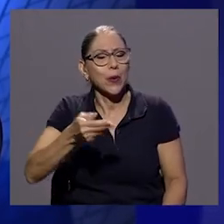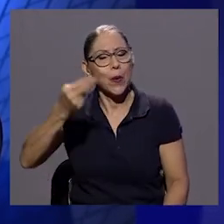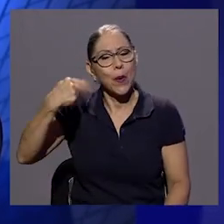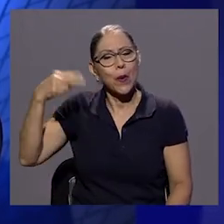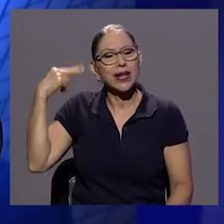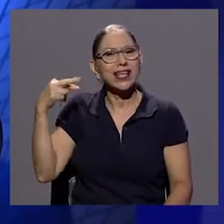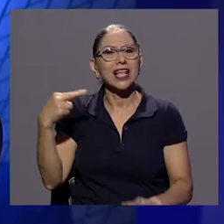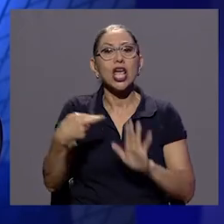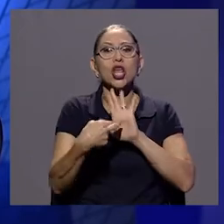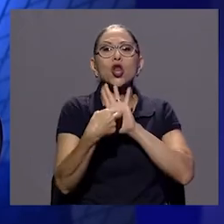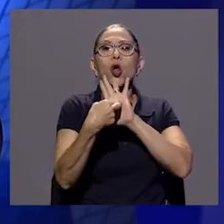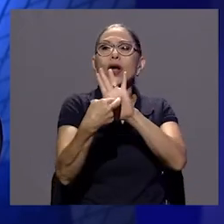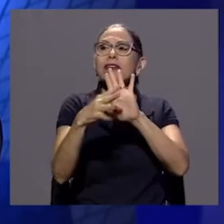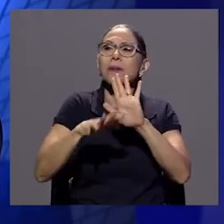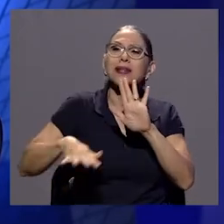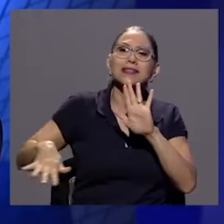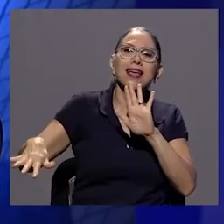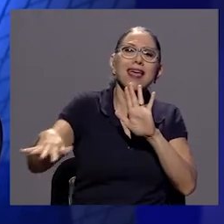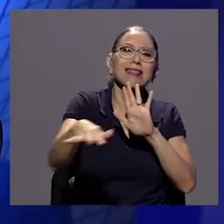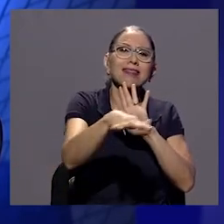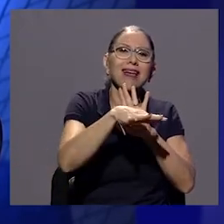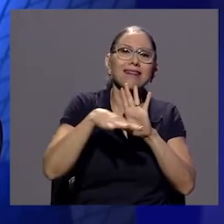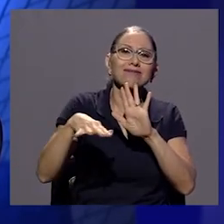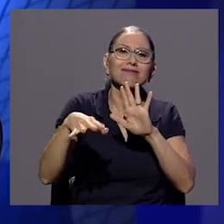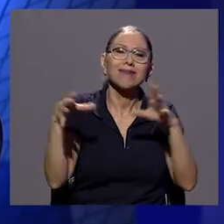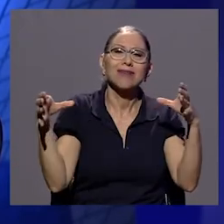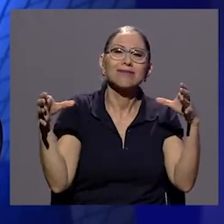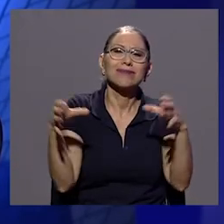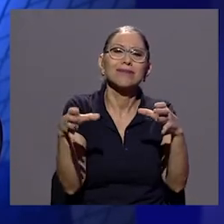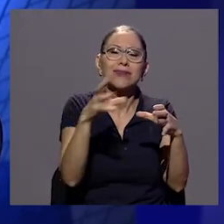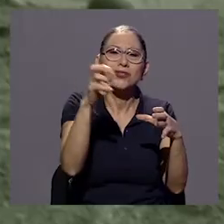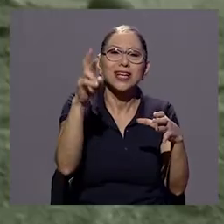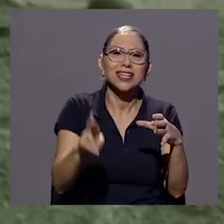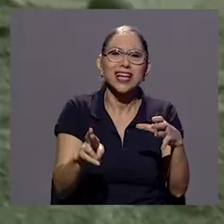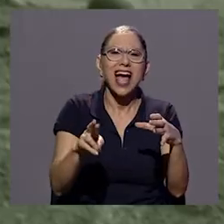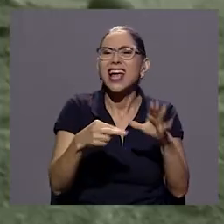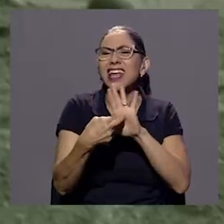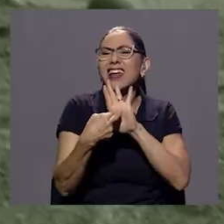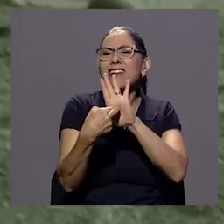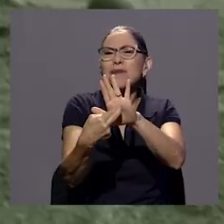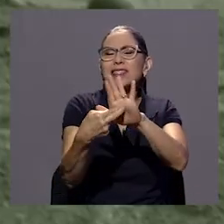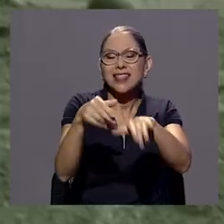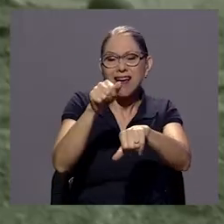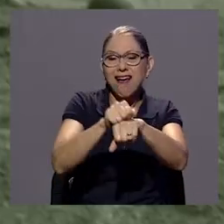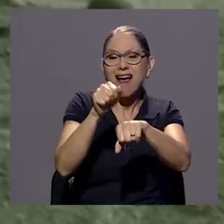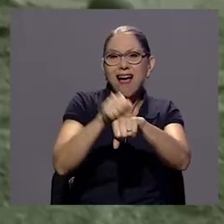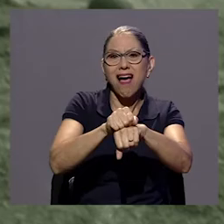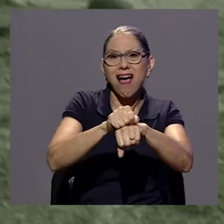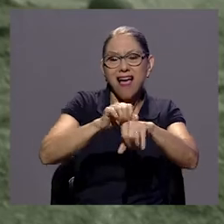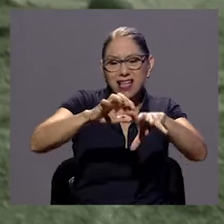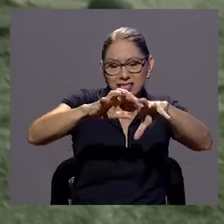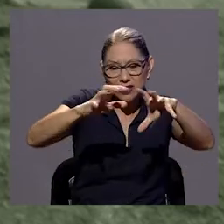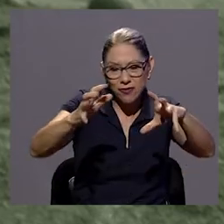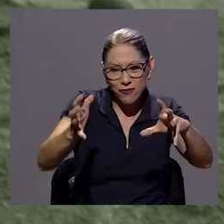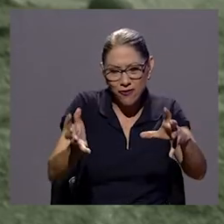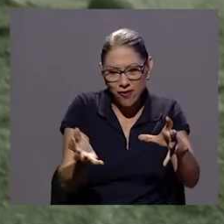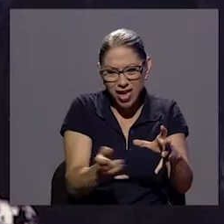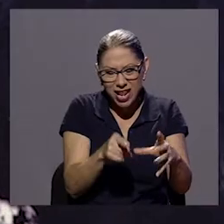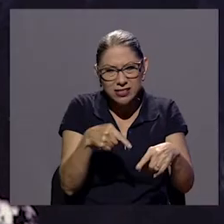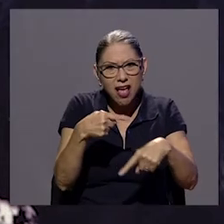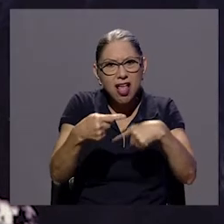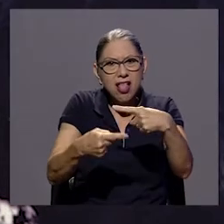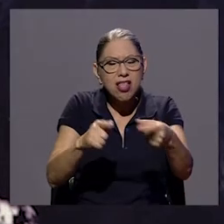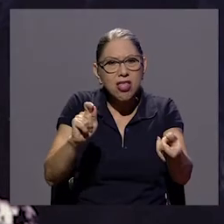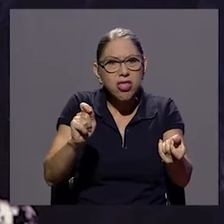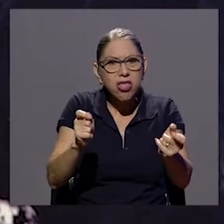en el imaginario por ejemplo colectivo Tico las esferas ¿verdad? como se ha ido transformando y eso también denota una